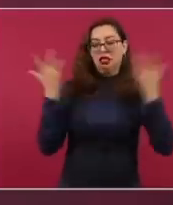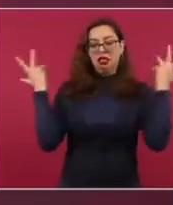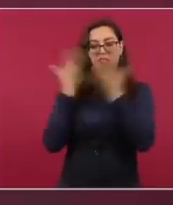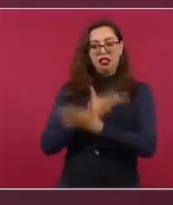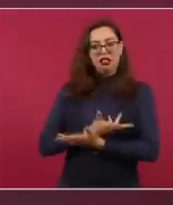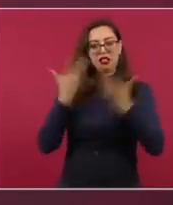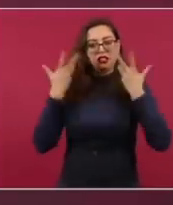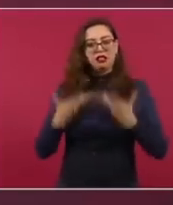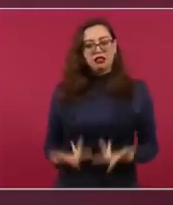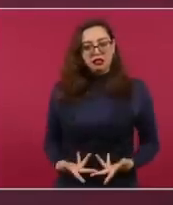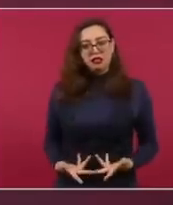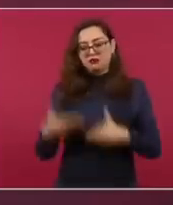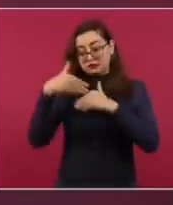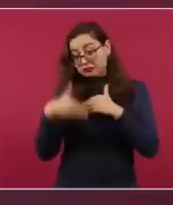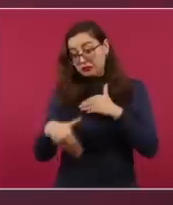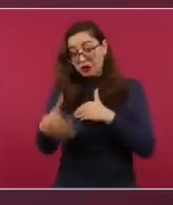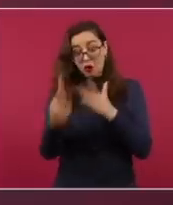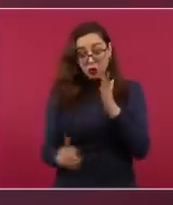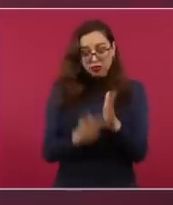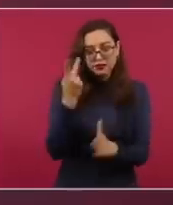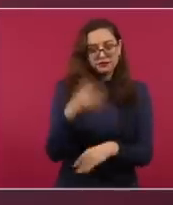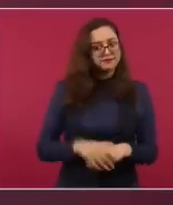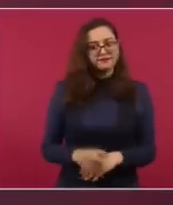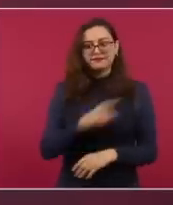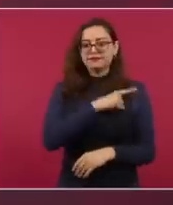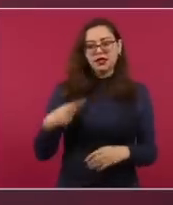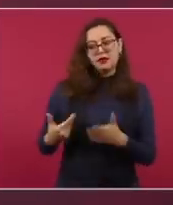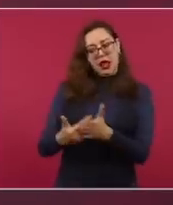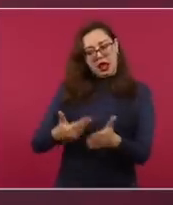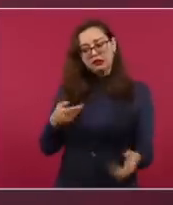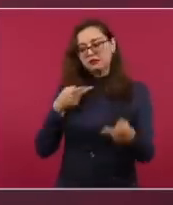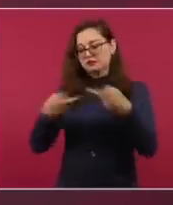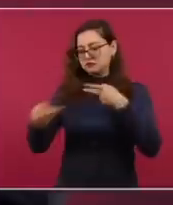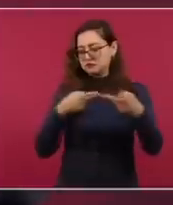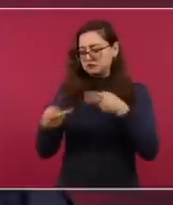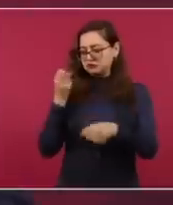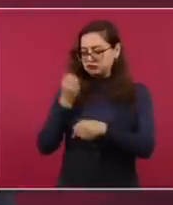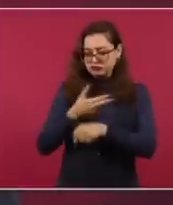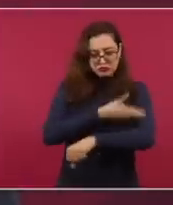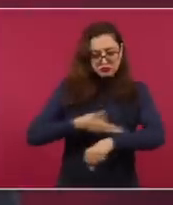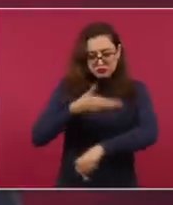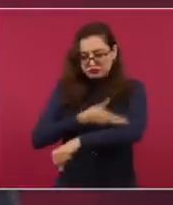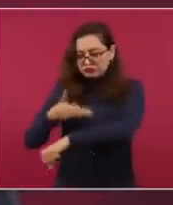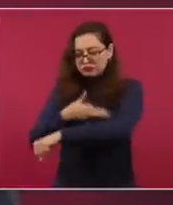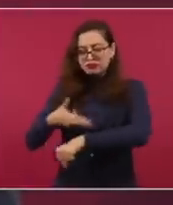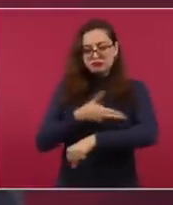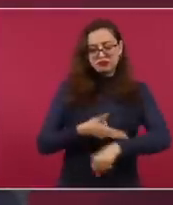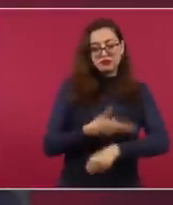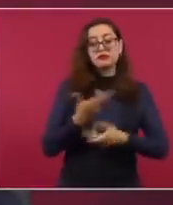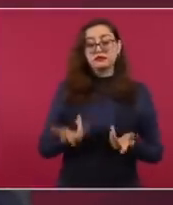preparar el plan correspondiente y presentarlo común entre los tres países frente